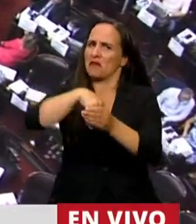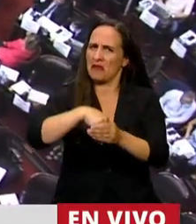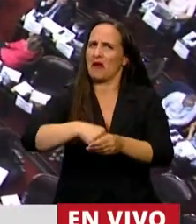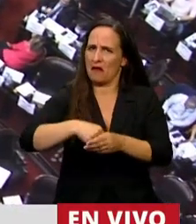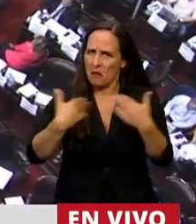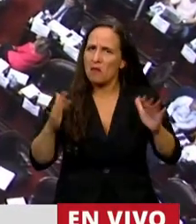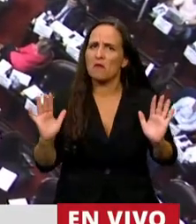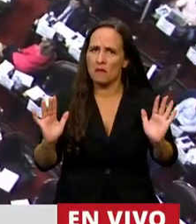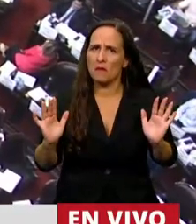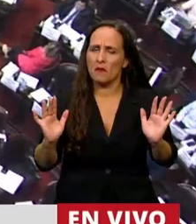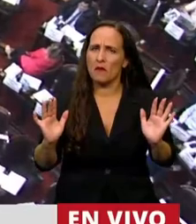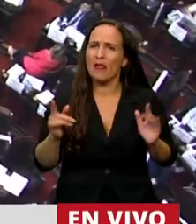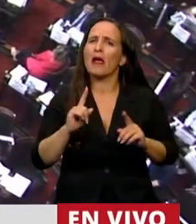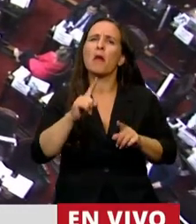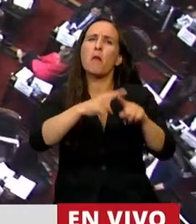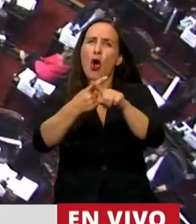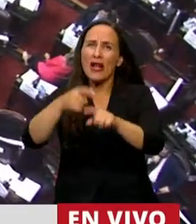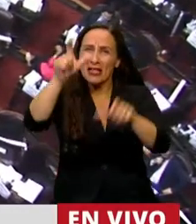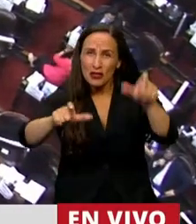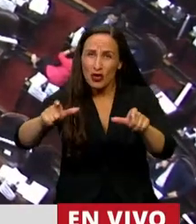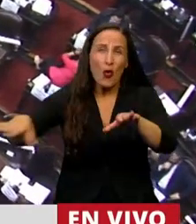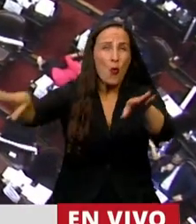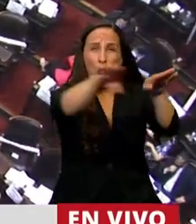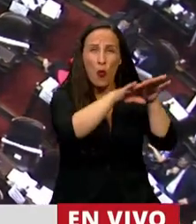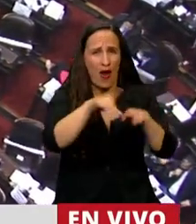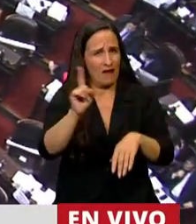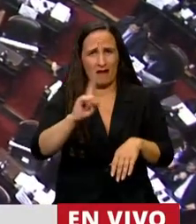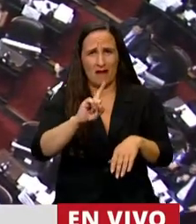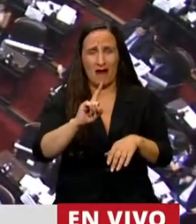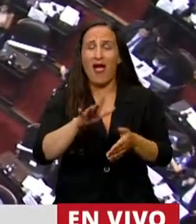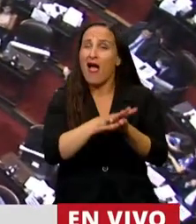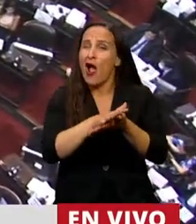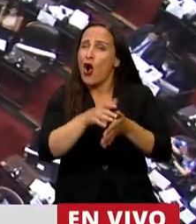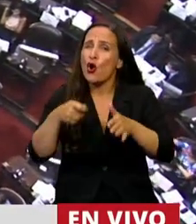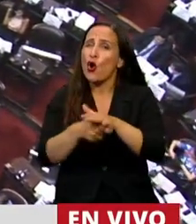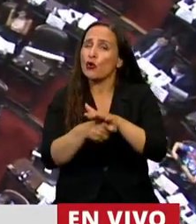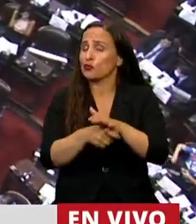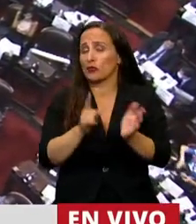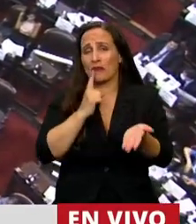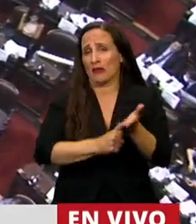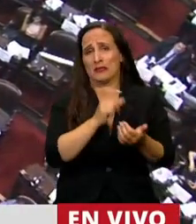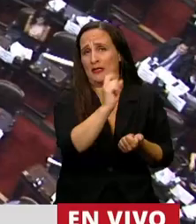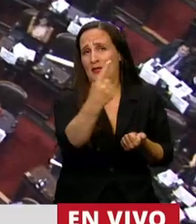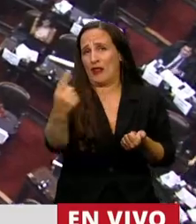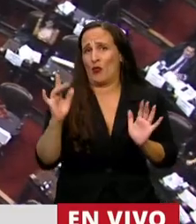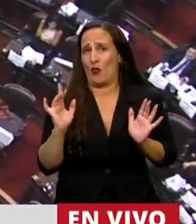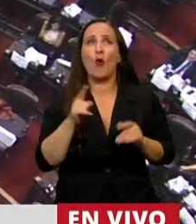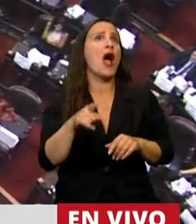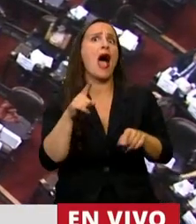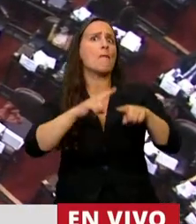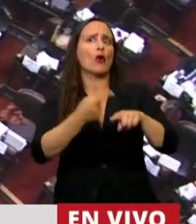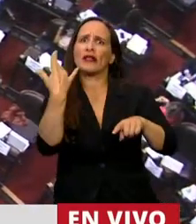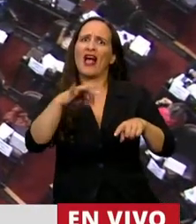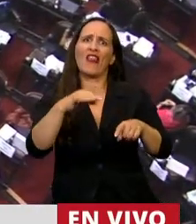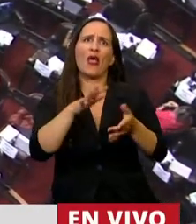en claro que no todos los políticos son iguales y que la corrupción es una decisión individual de los sujetos, no una forma obligada de